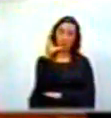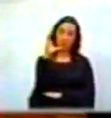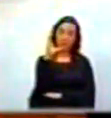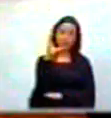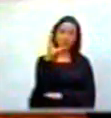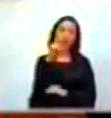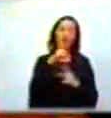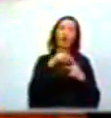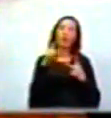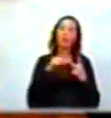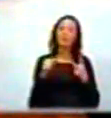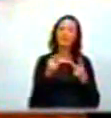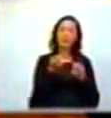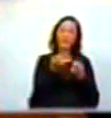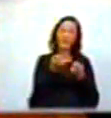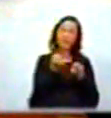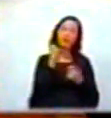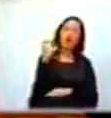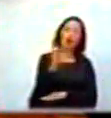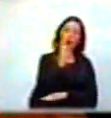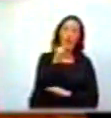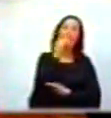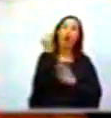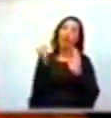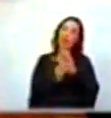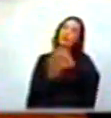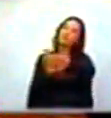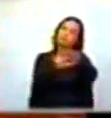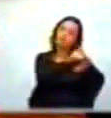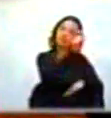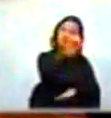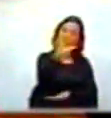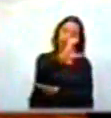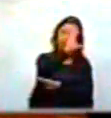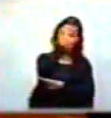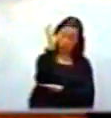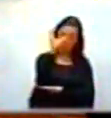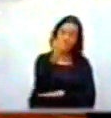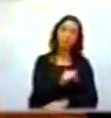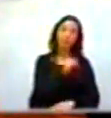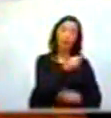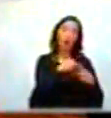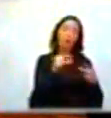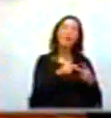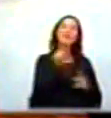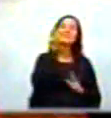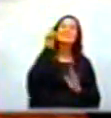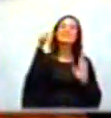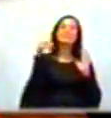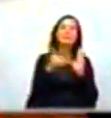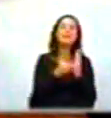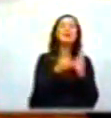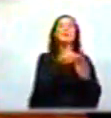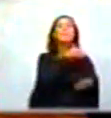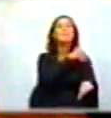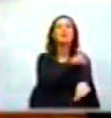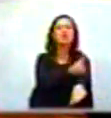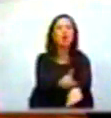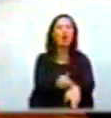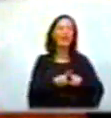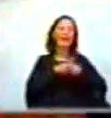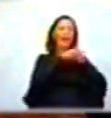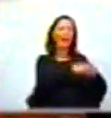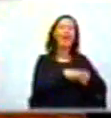Corporación Financiera Colombia, repito colombianos, recibió 6.000 millones de créditos en el